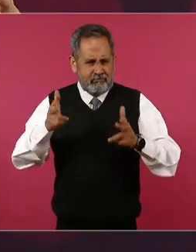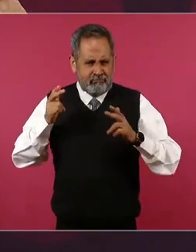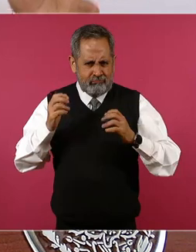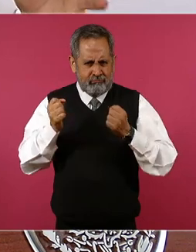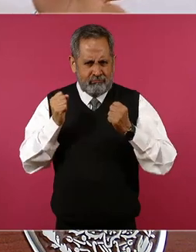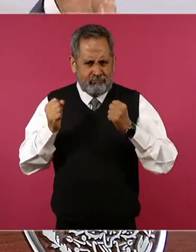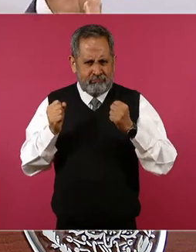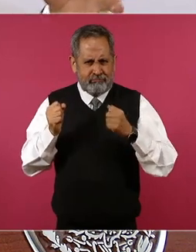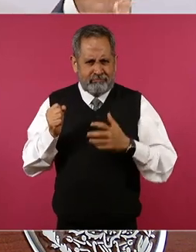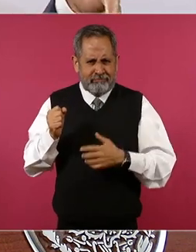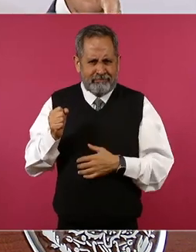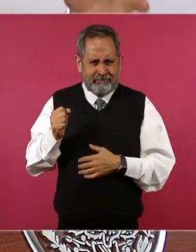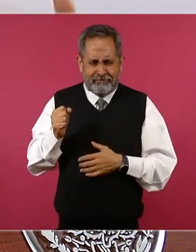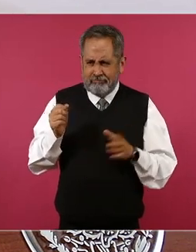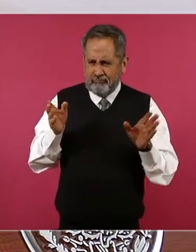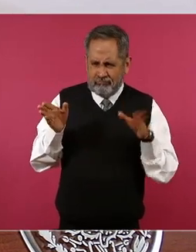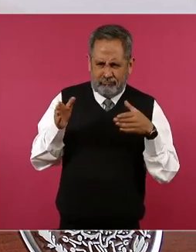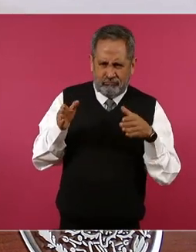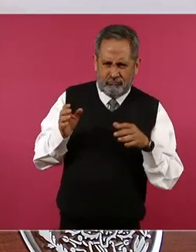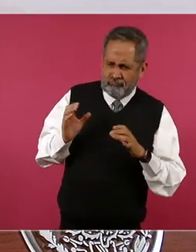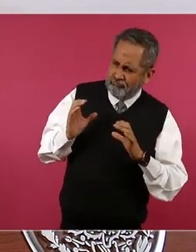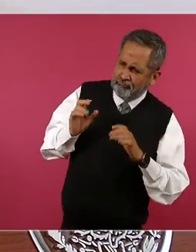Willy cerrada